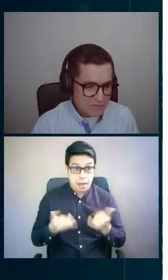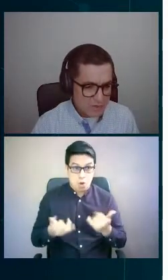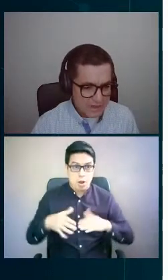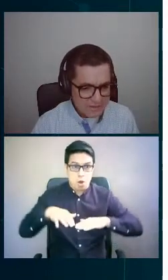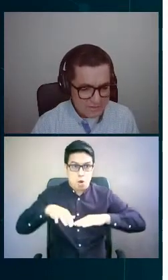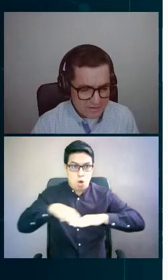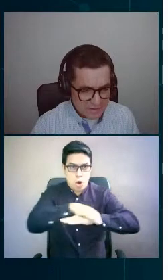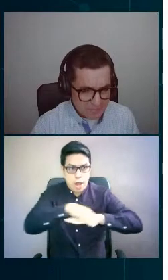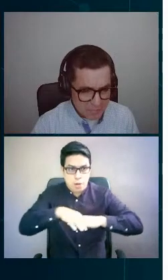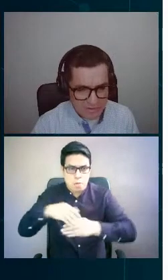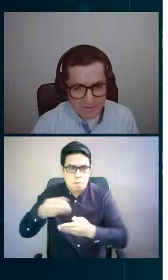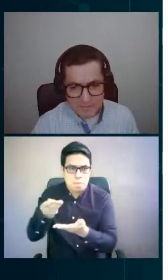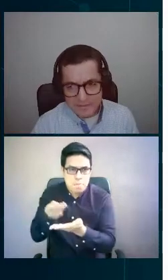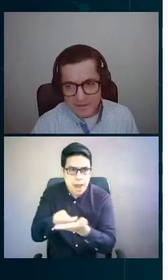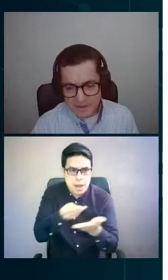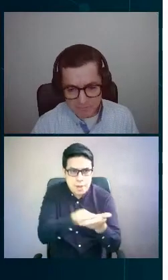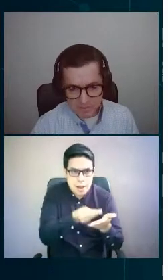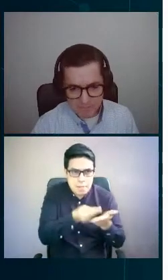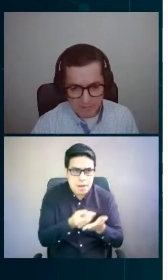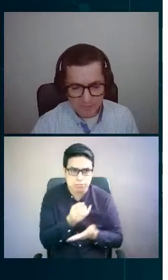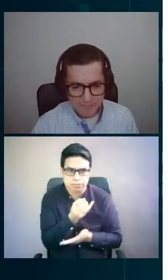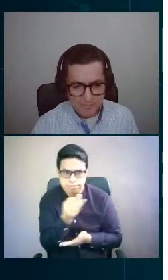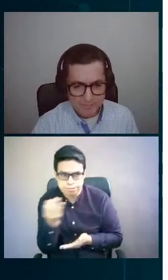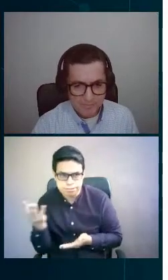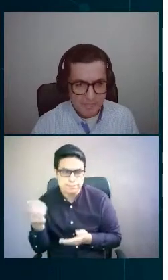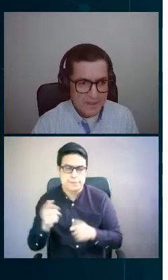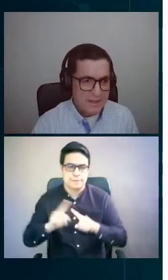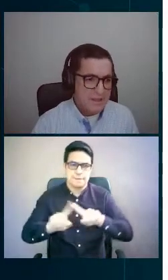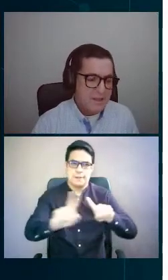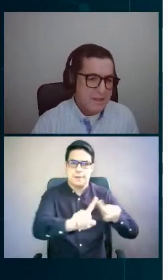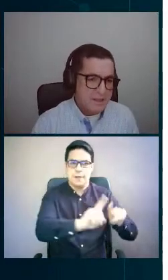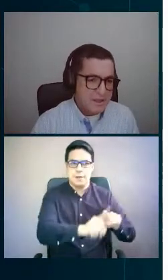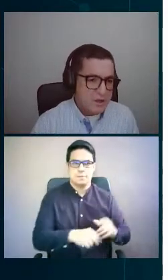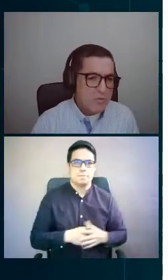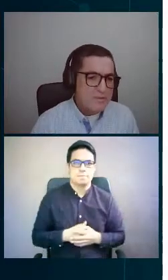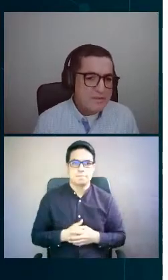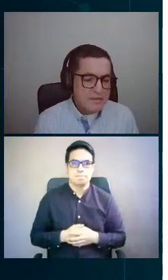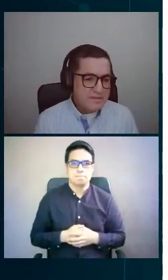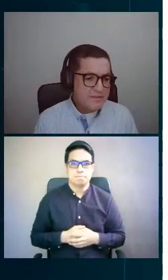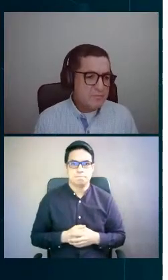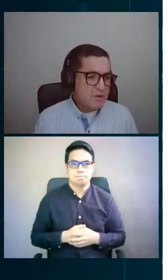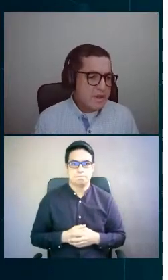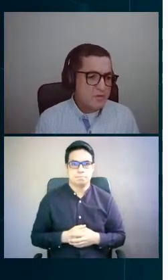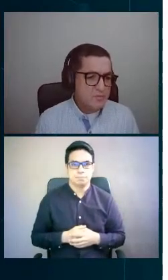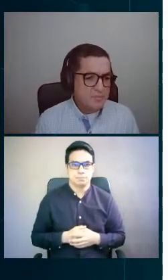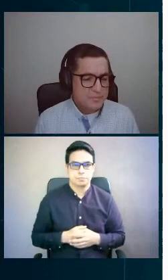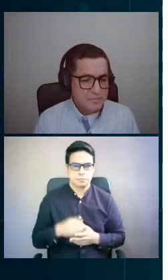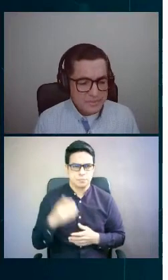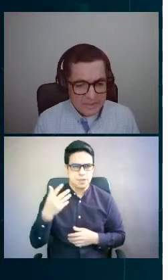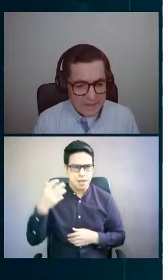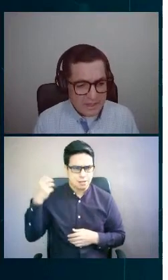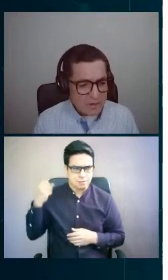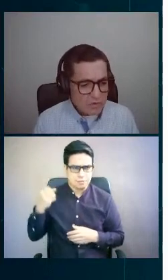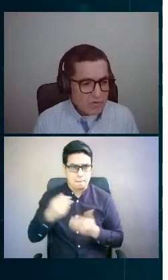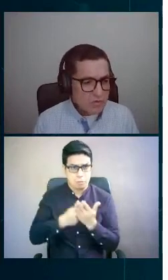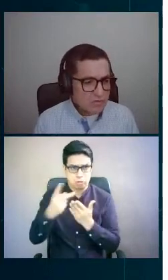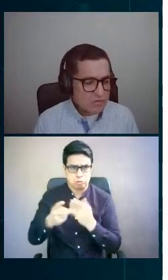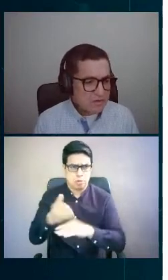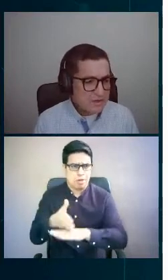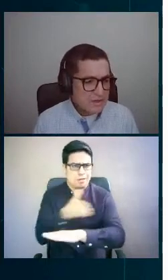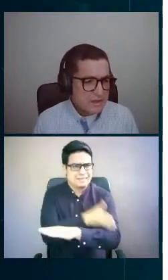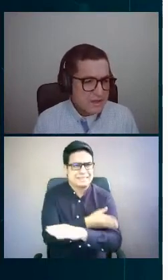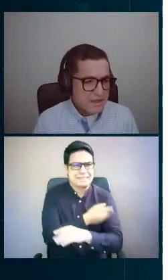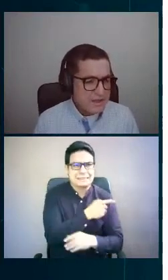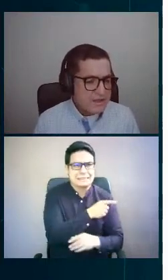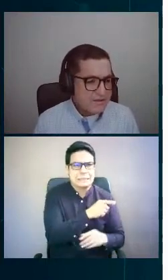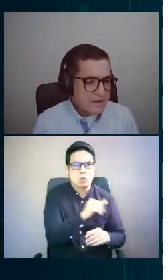las tarifas horarias y próximamente el prepago. Como antecedentes del proyecto, nosotros